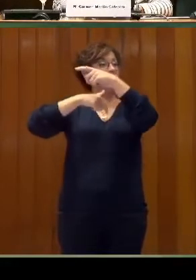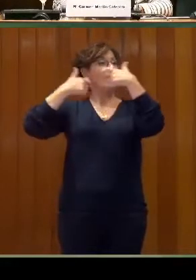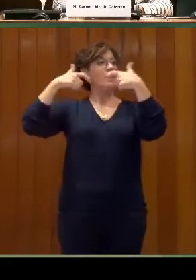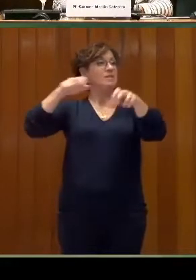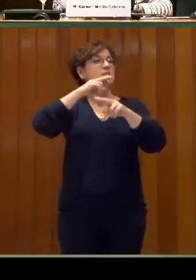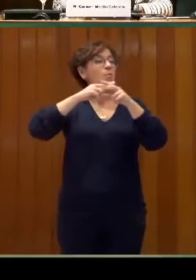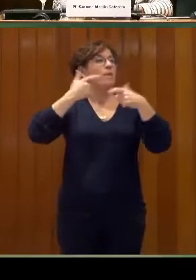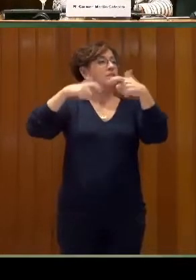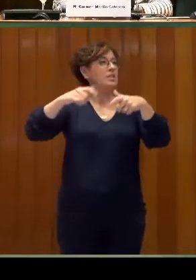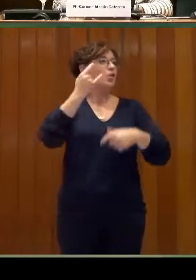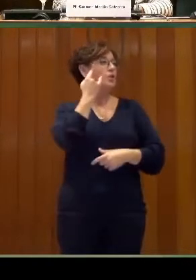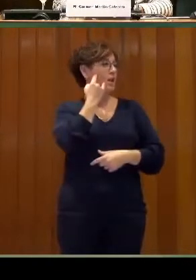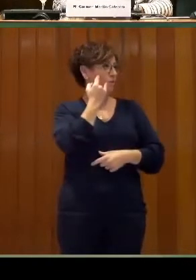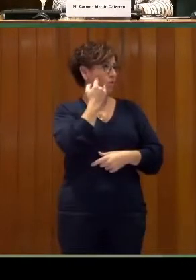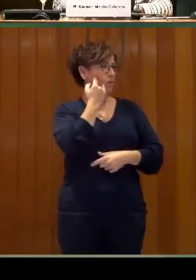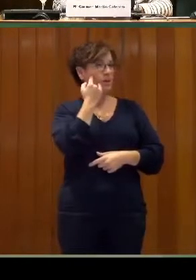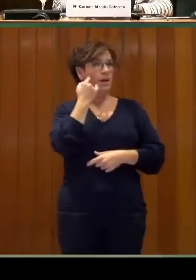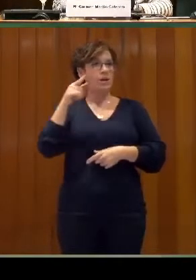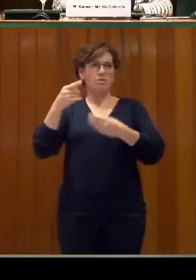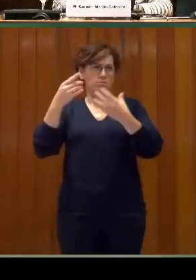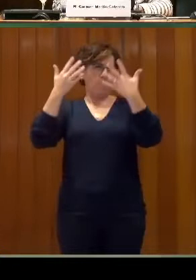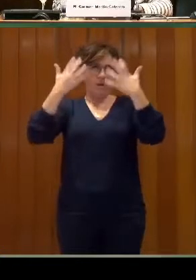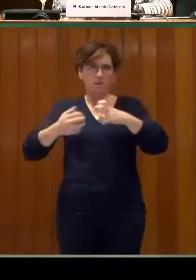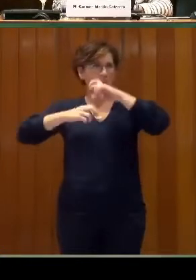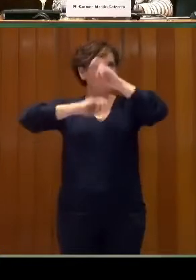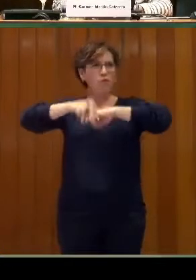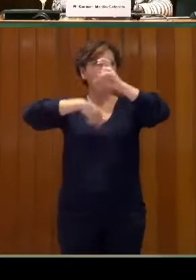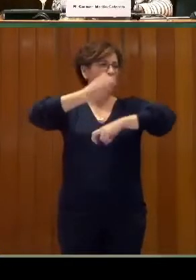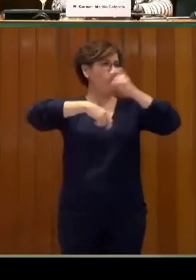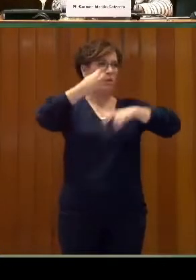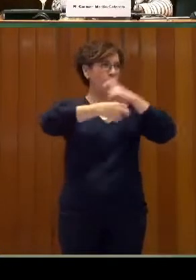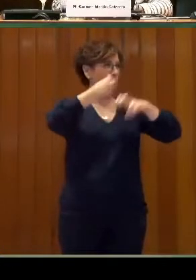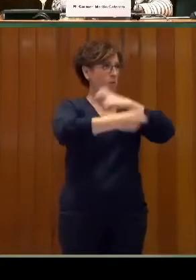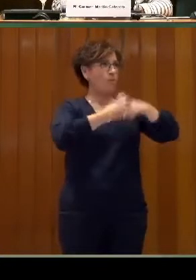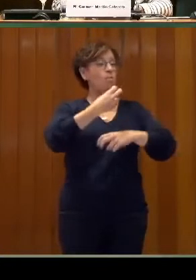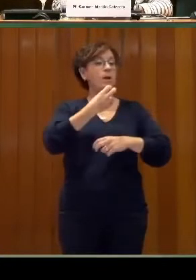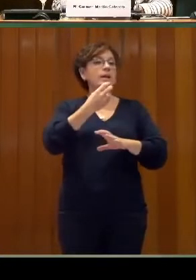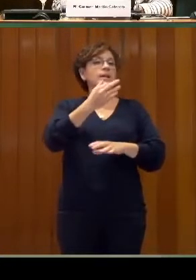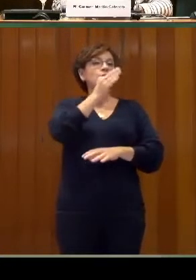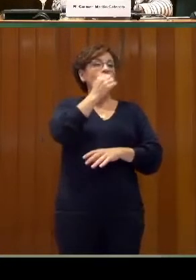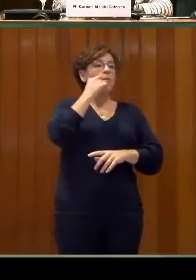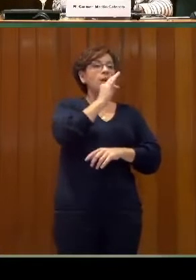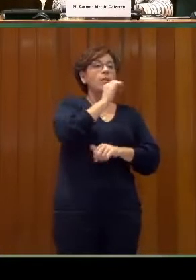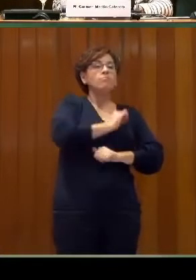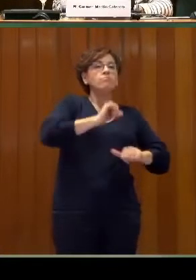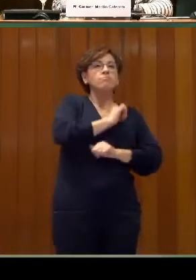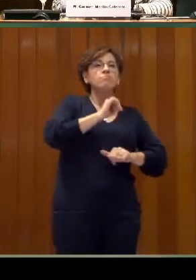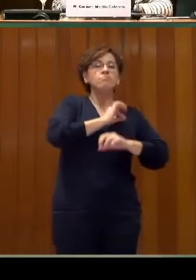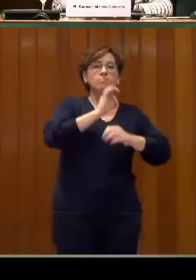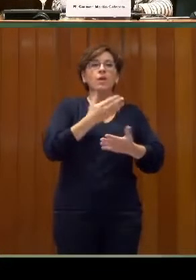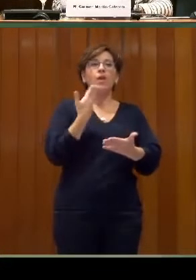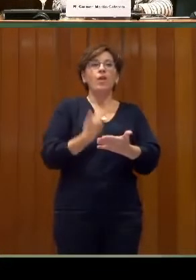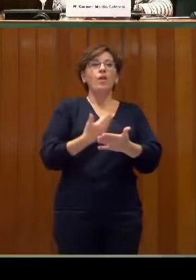se han abordado muchas reformas y estamos pendientes de conseguir el certificado de